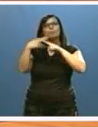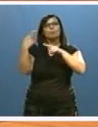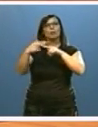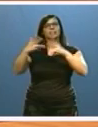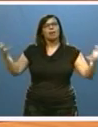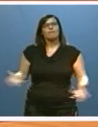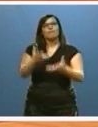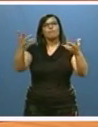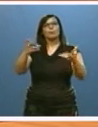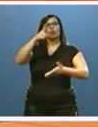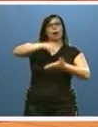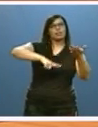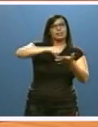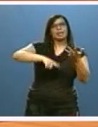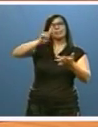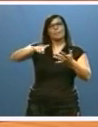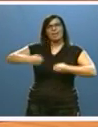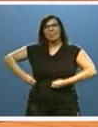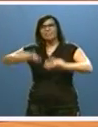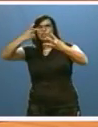Alquiler y de la Rehabilitación.